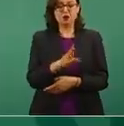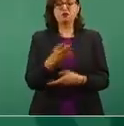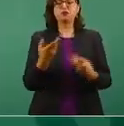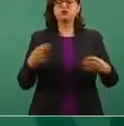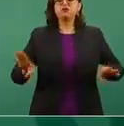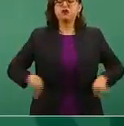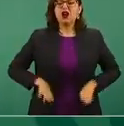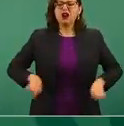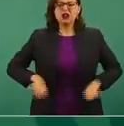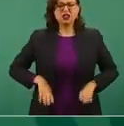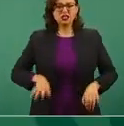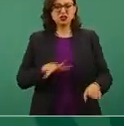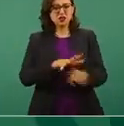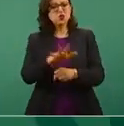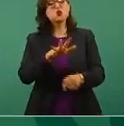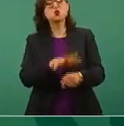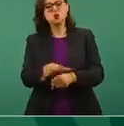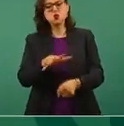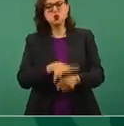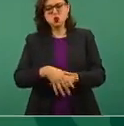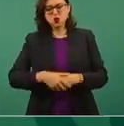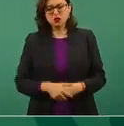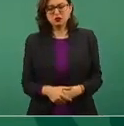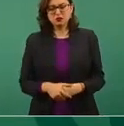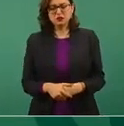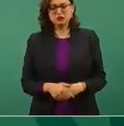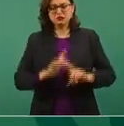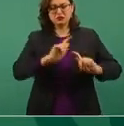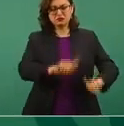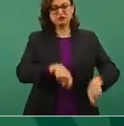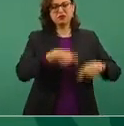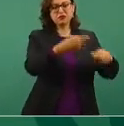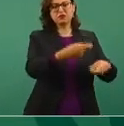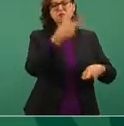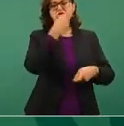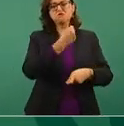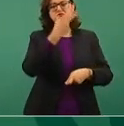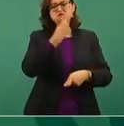secretaría encargada de la represión.